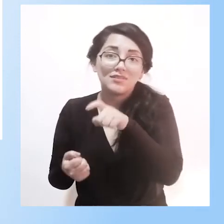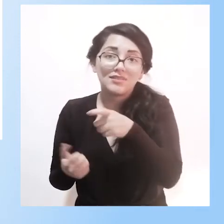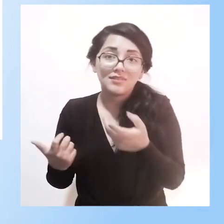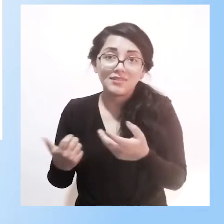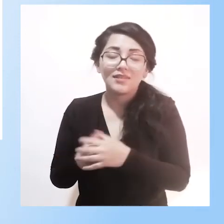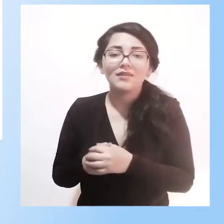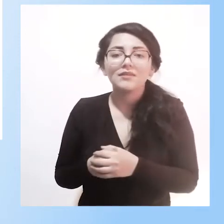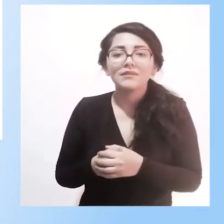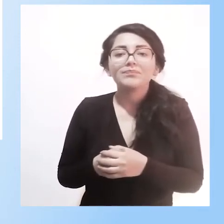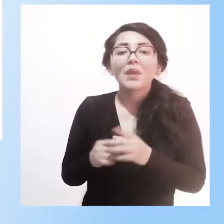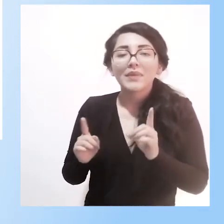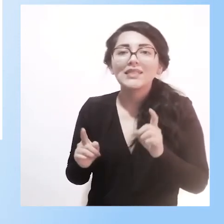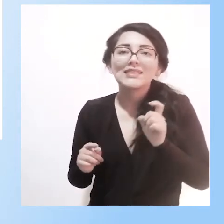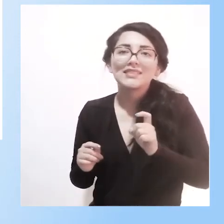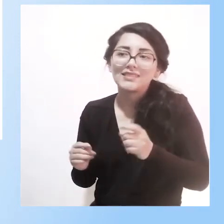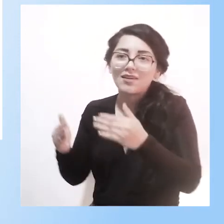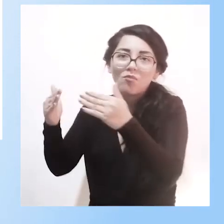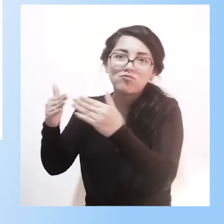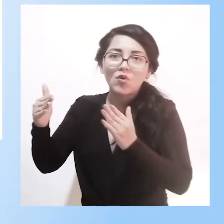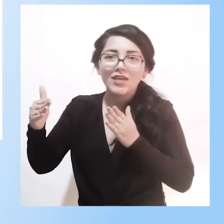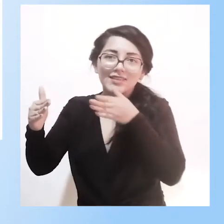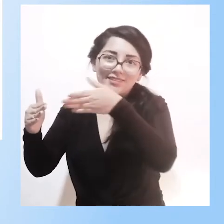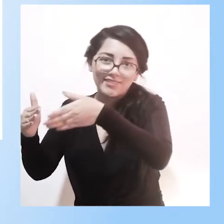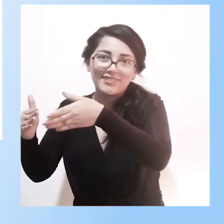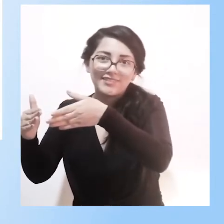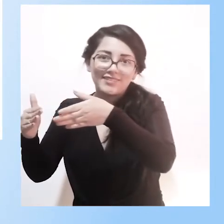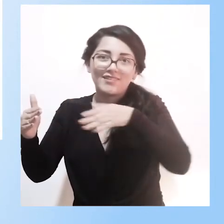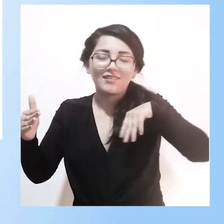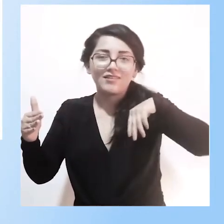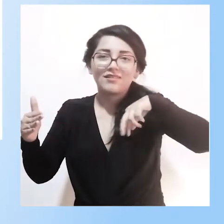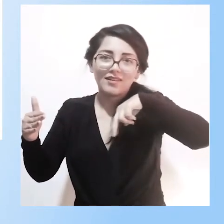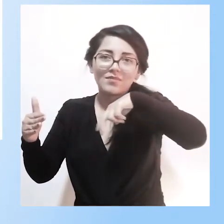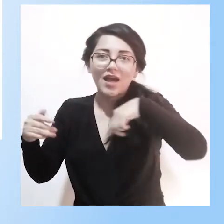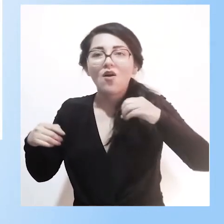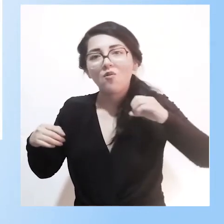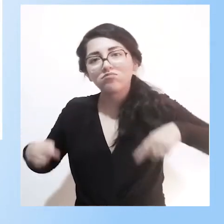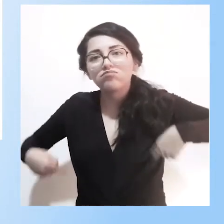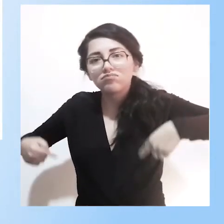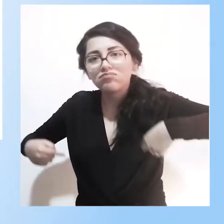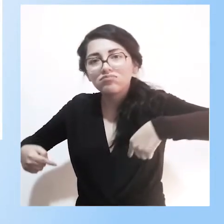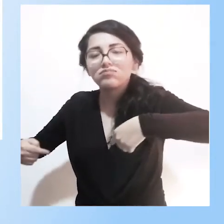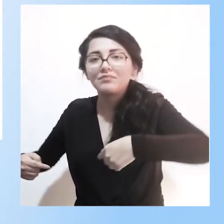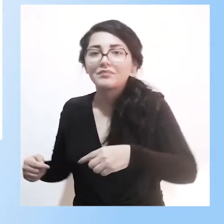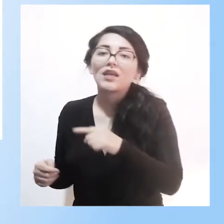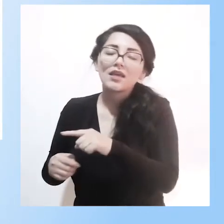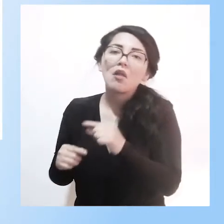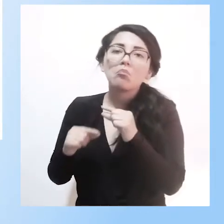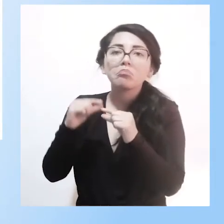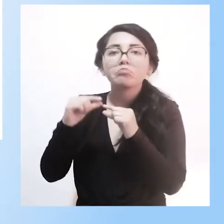que poder estar en la sala de juegos y desarrollar algunos juegos de acuerdo a sus posibilidades